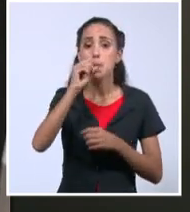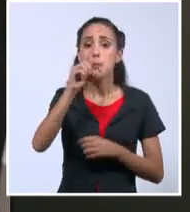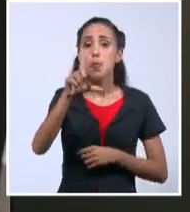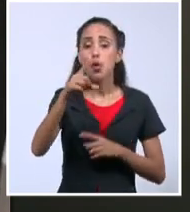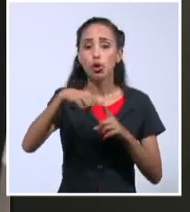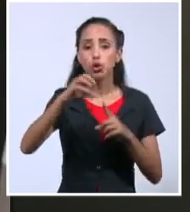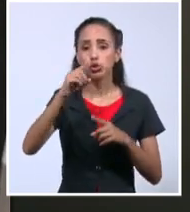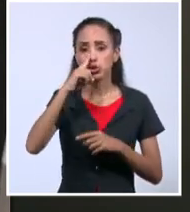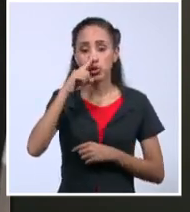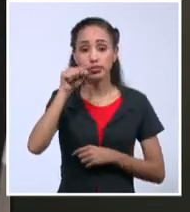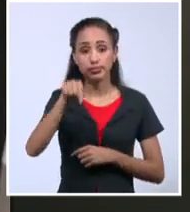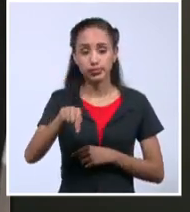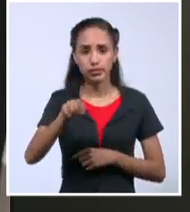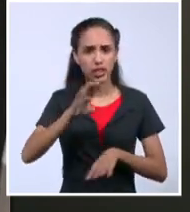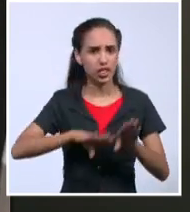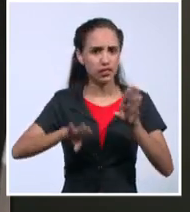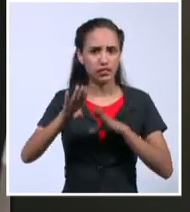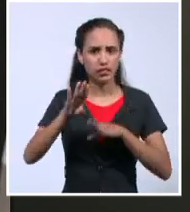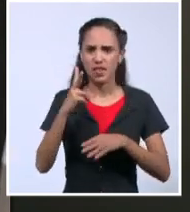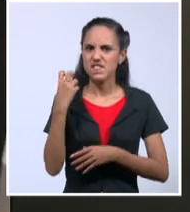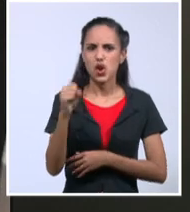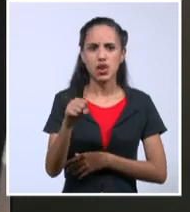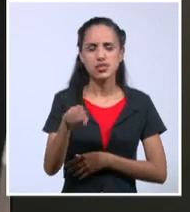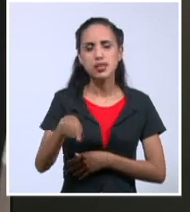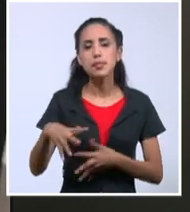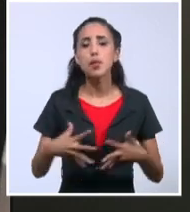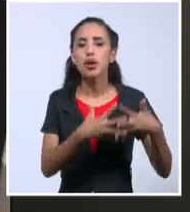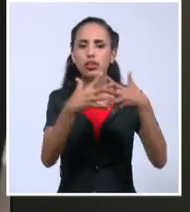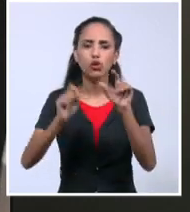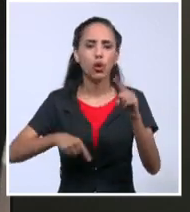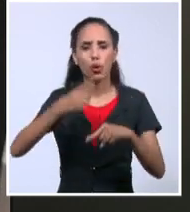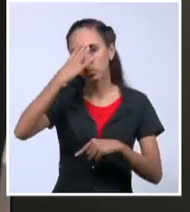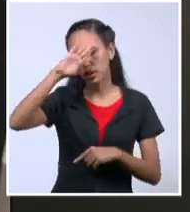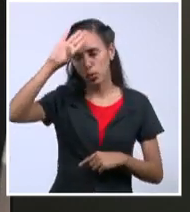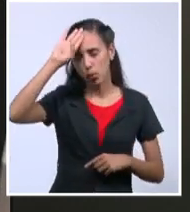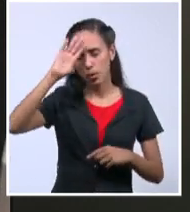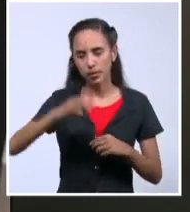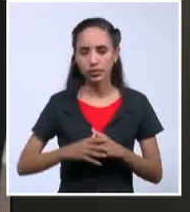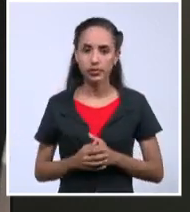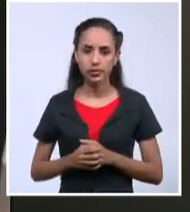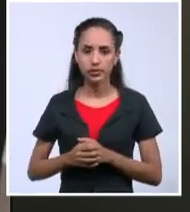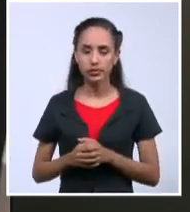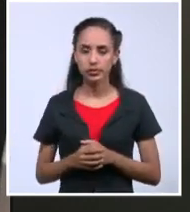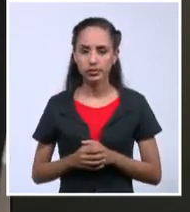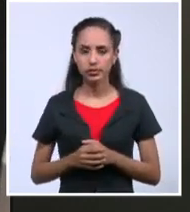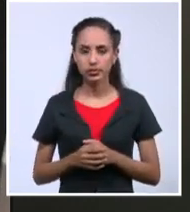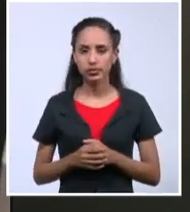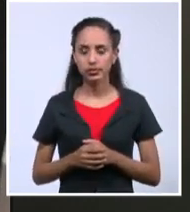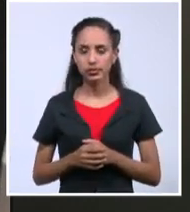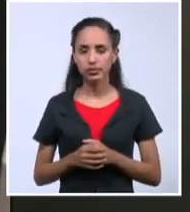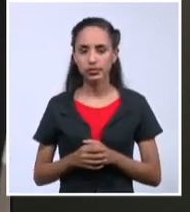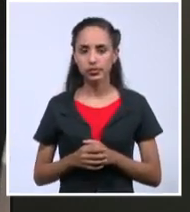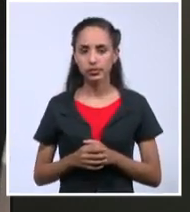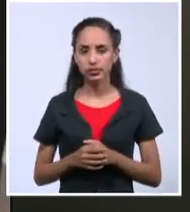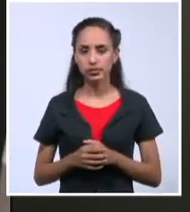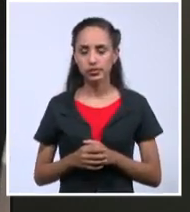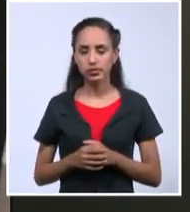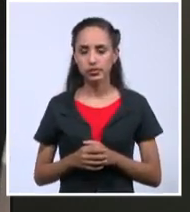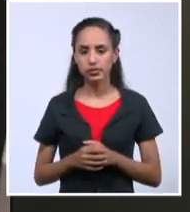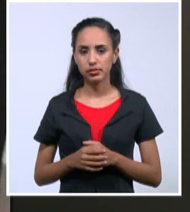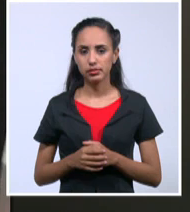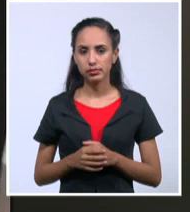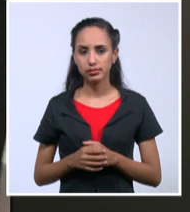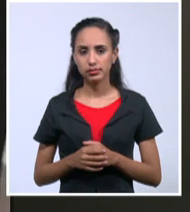abiertamente la más violenta de las reacciones de Estados Unidos hacia Cuba. Si todavía esto es poco, voy a terminar